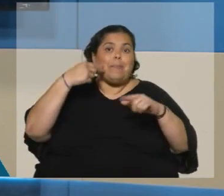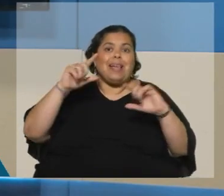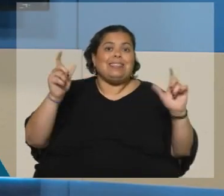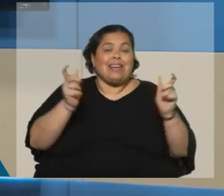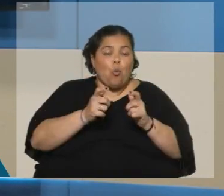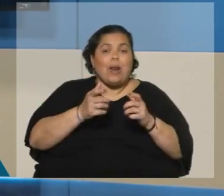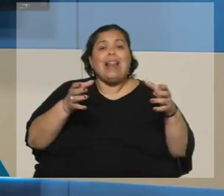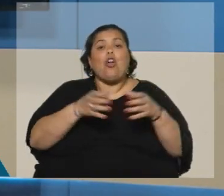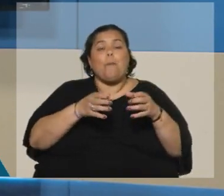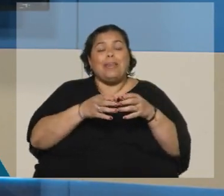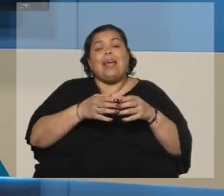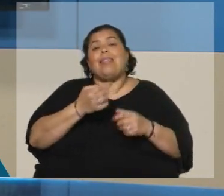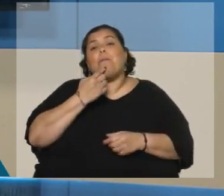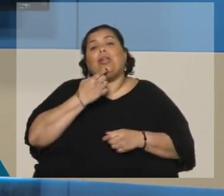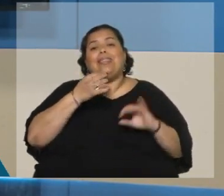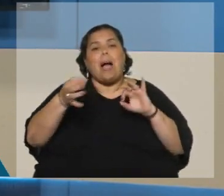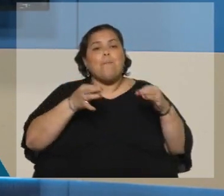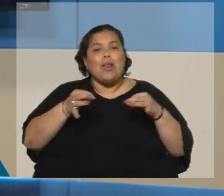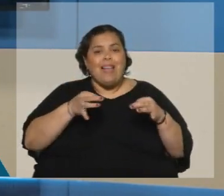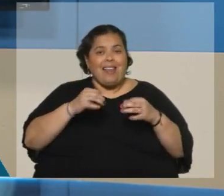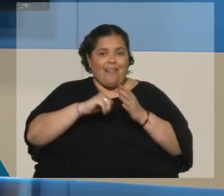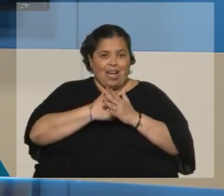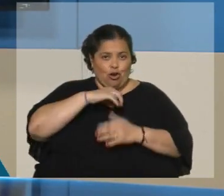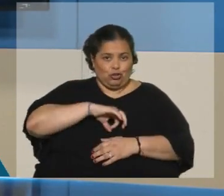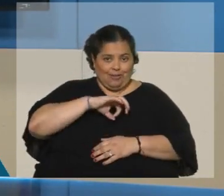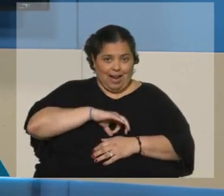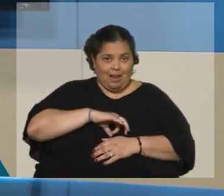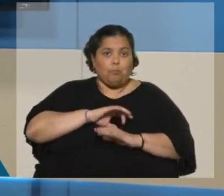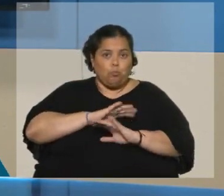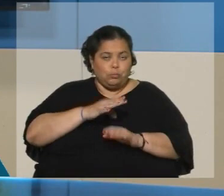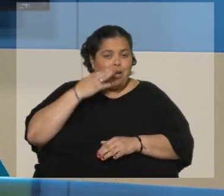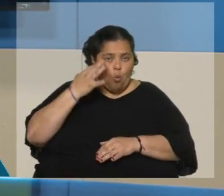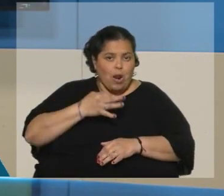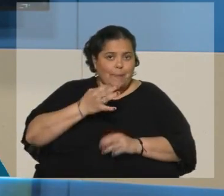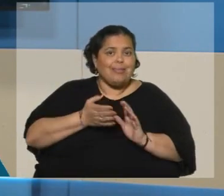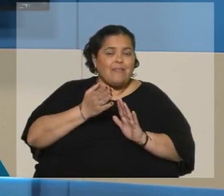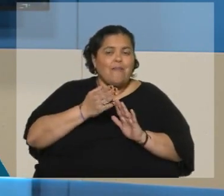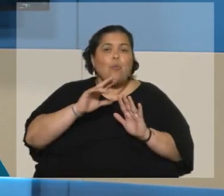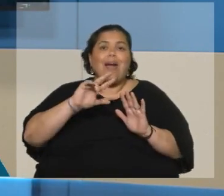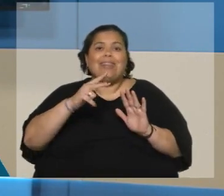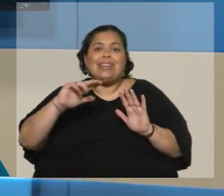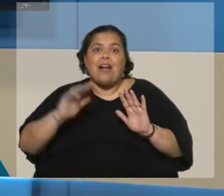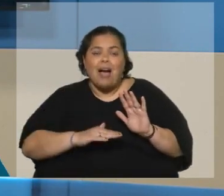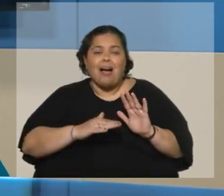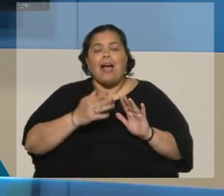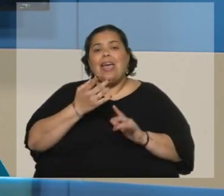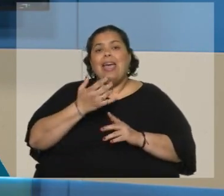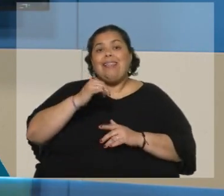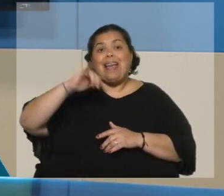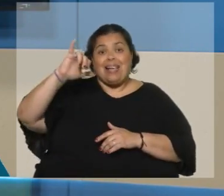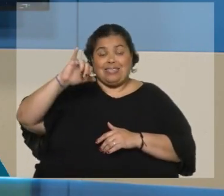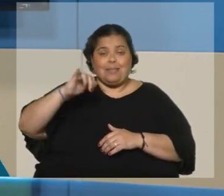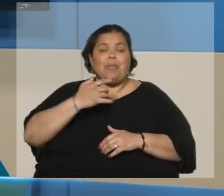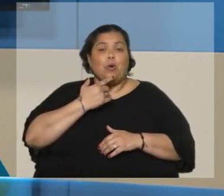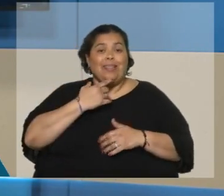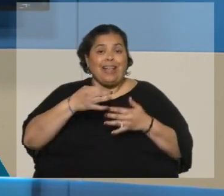Política Monetaria del Banco Central, es prácticamente un hecho que va a haber una tercera baja de la tasa de interés de política monetaria